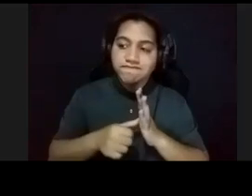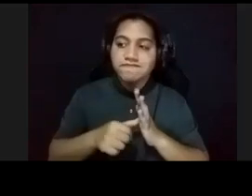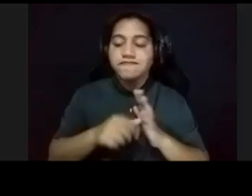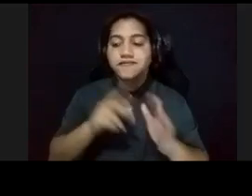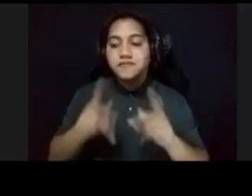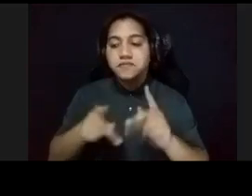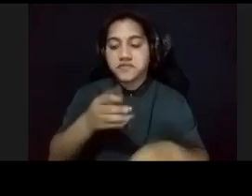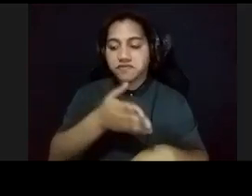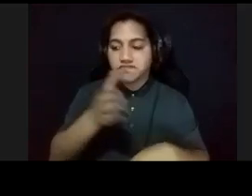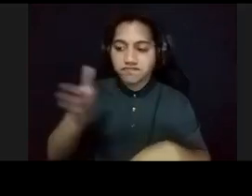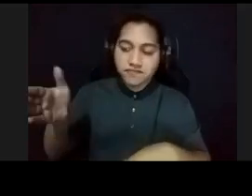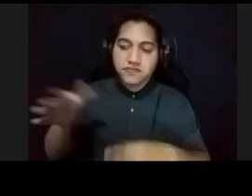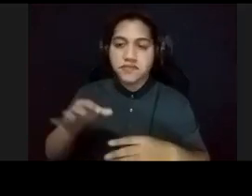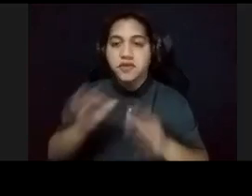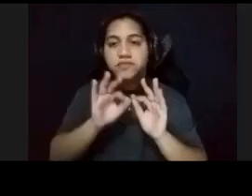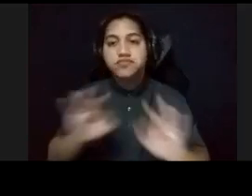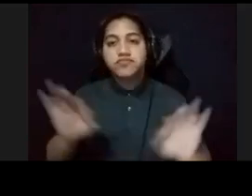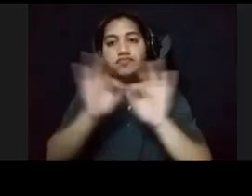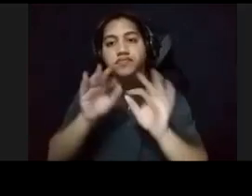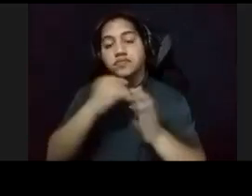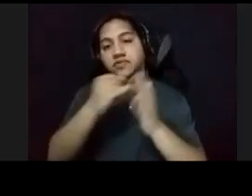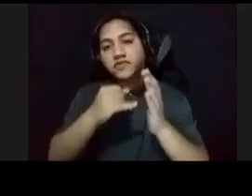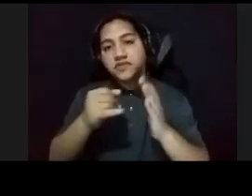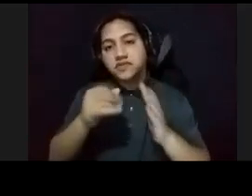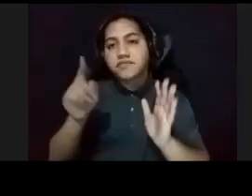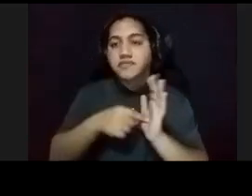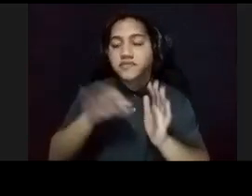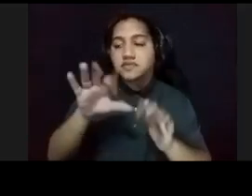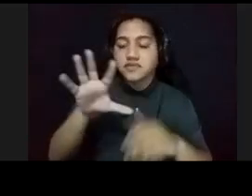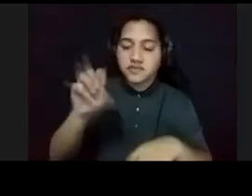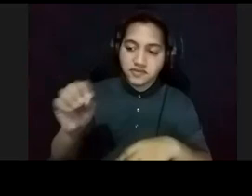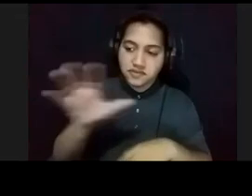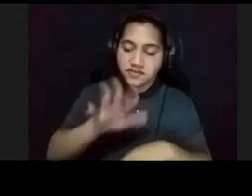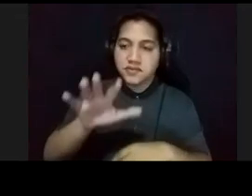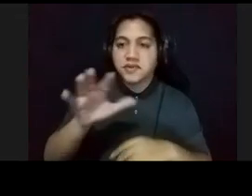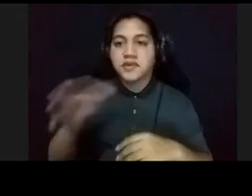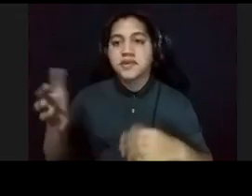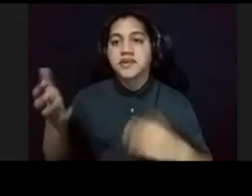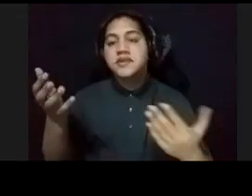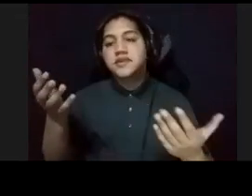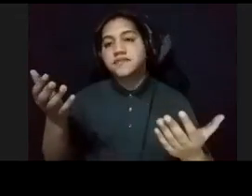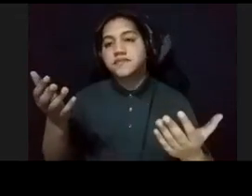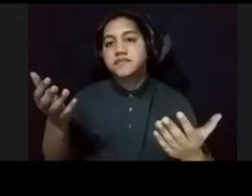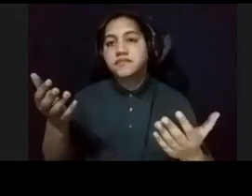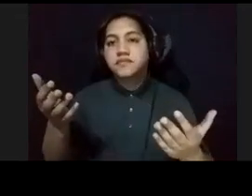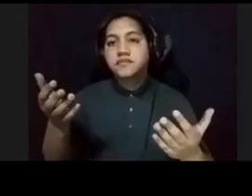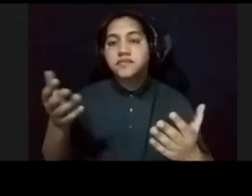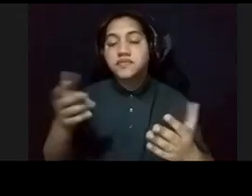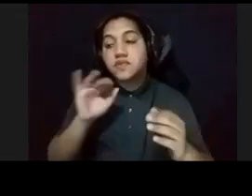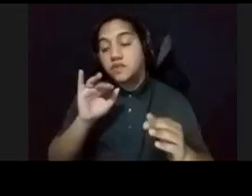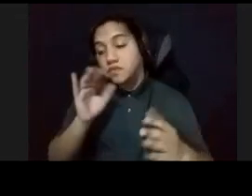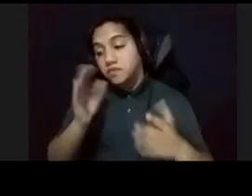fueron tan importantes, sobre todo, los artistas de la generación, del 50, que muchas veces, han quedado,